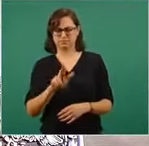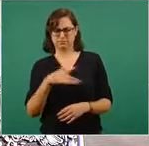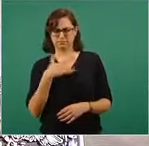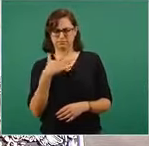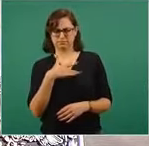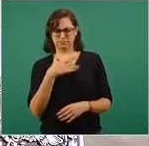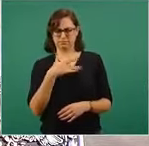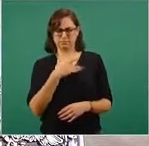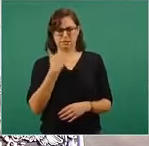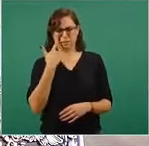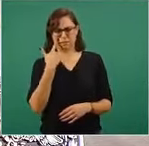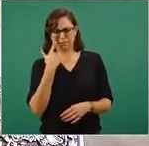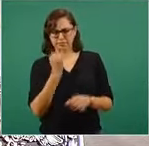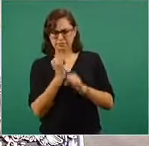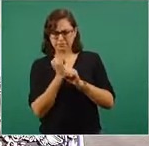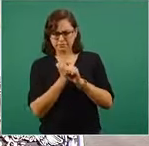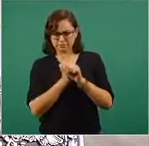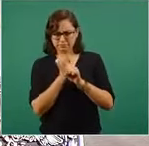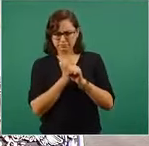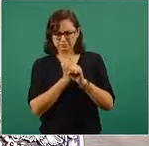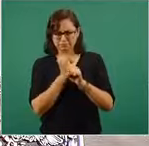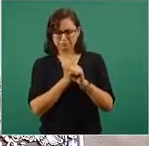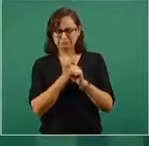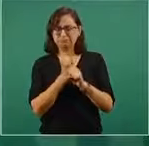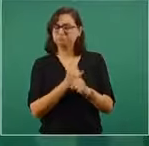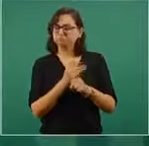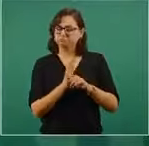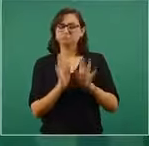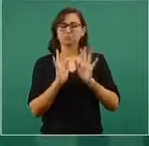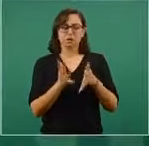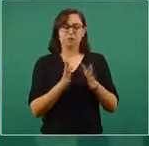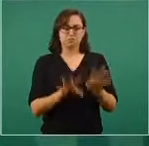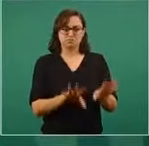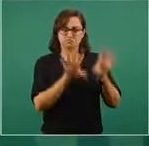y se dictaron órdenes de aprehensión.